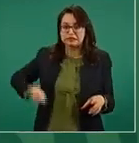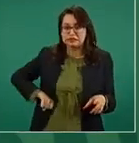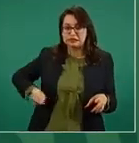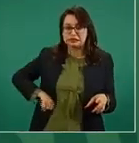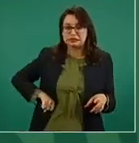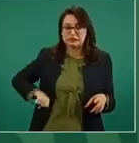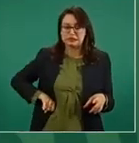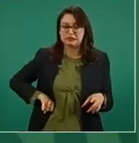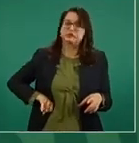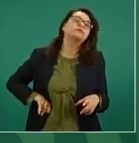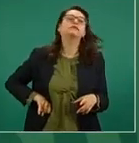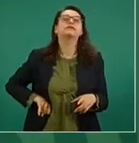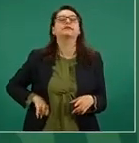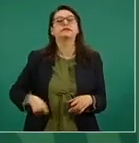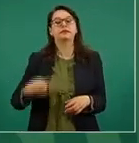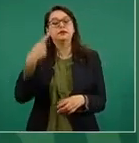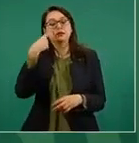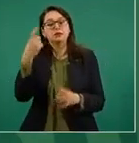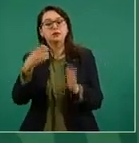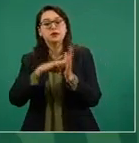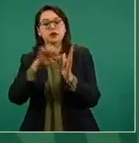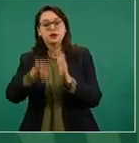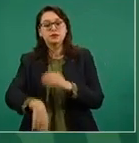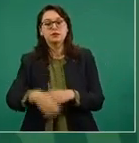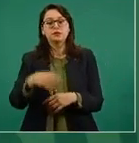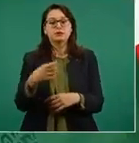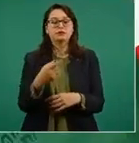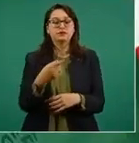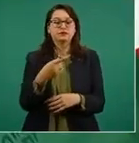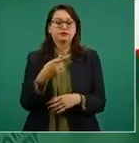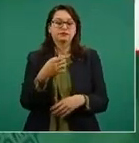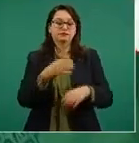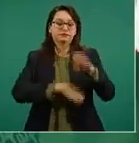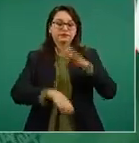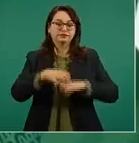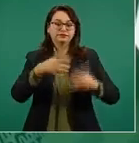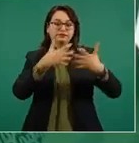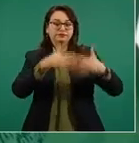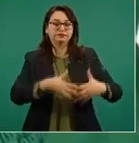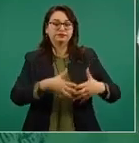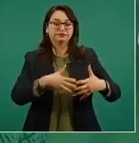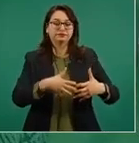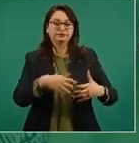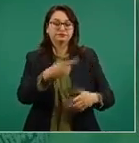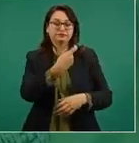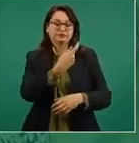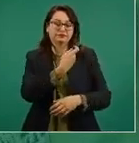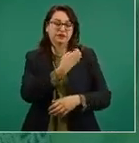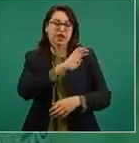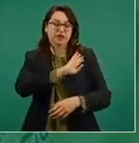española, Iberdrola,